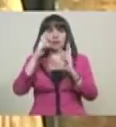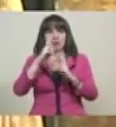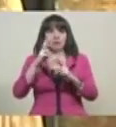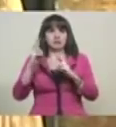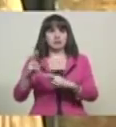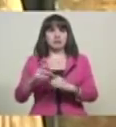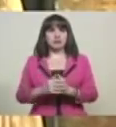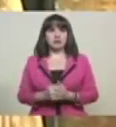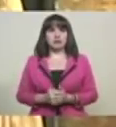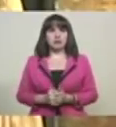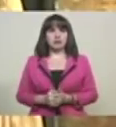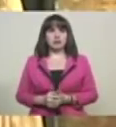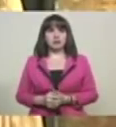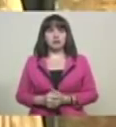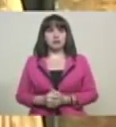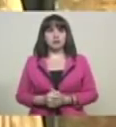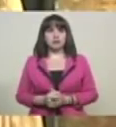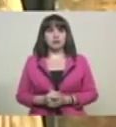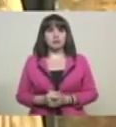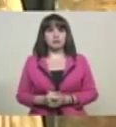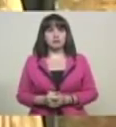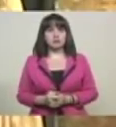y de mercado.